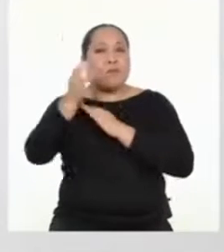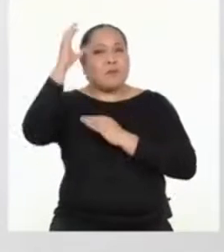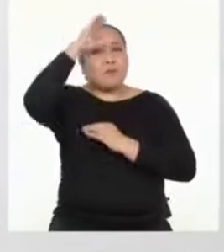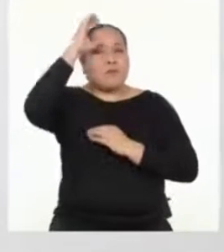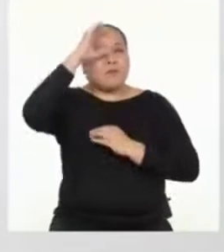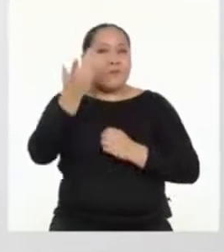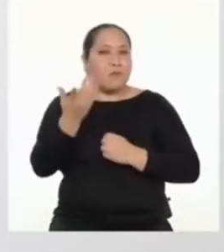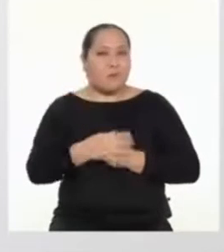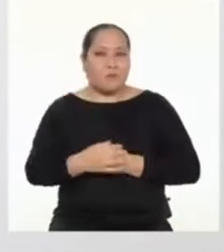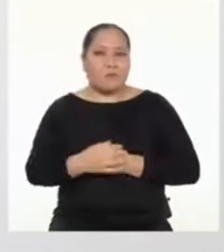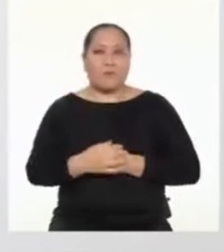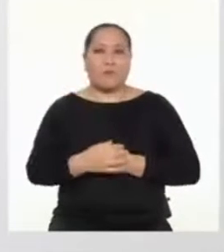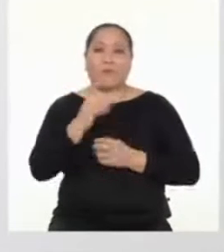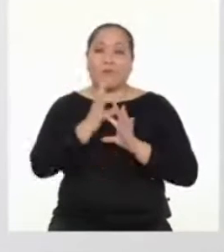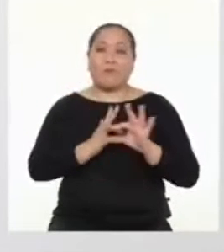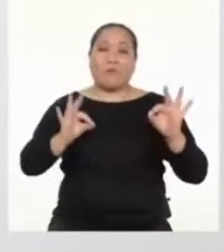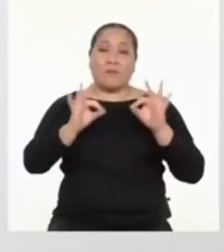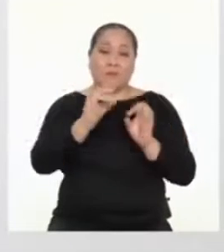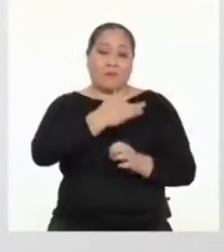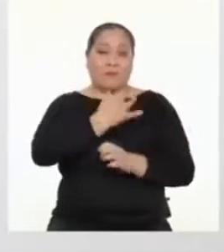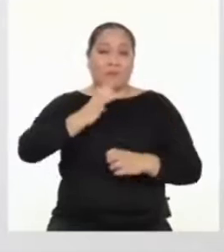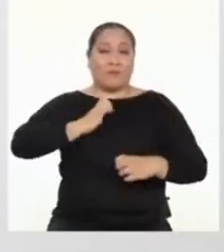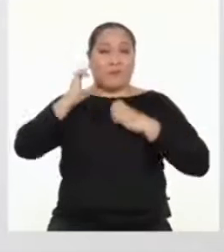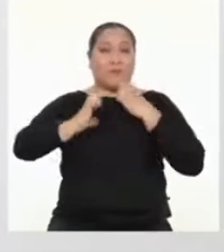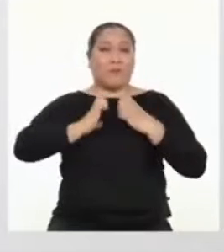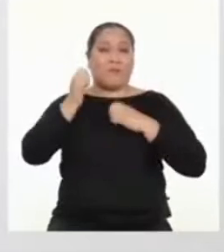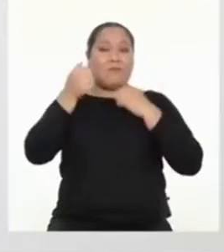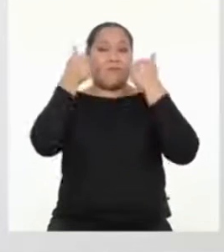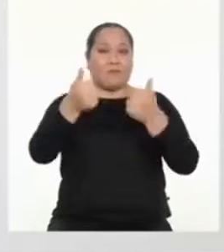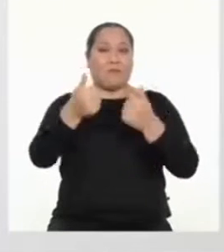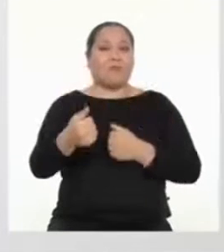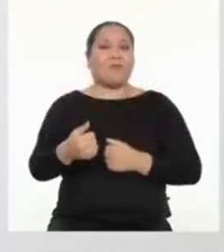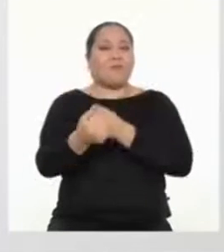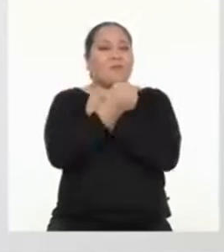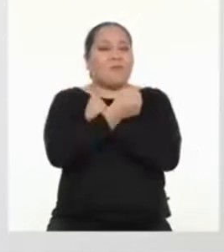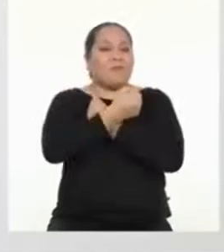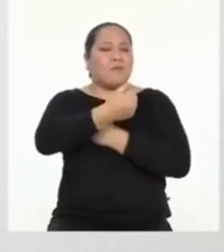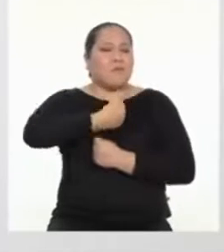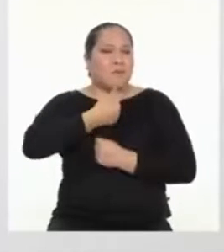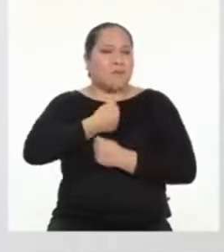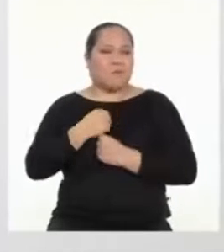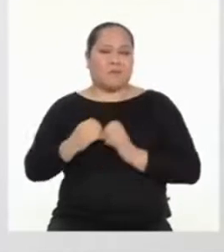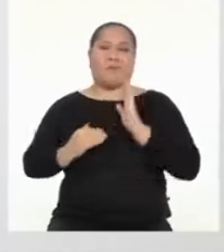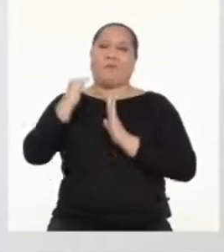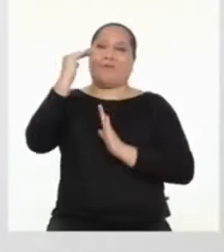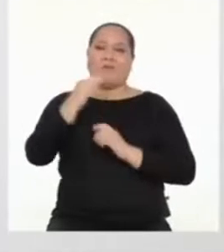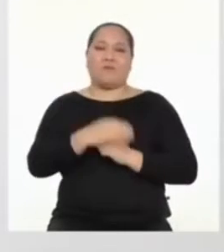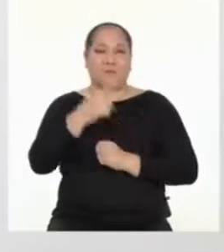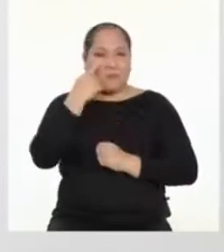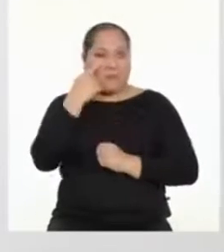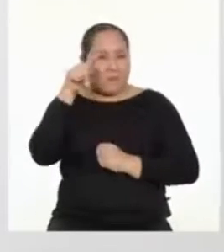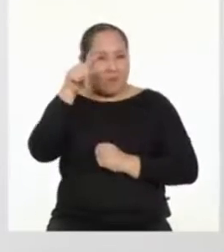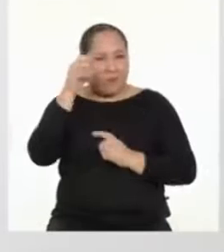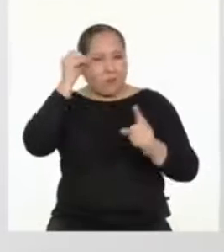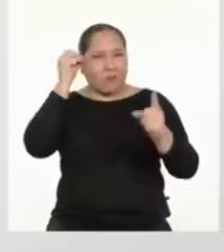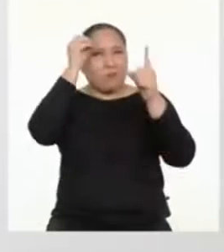Es importante estar bien emocionalmente y tener la autoestima bien arriba. Conoce bien el